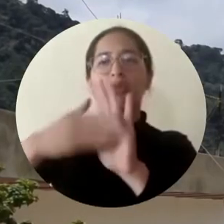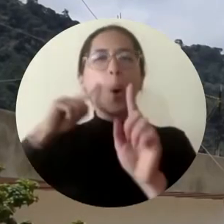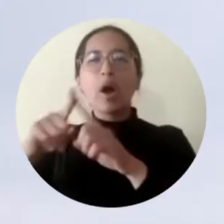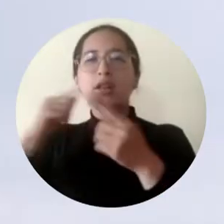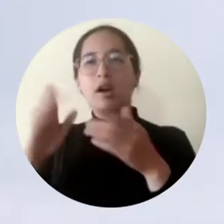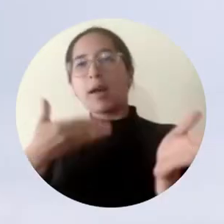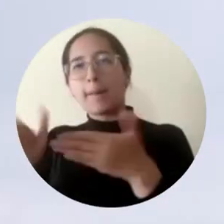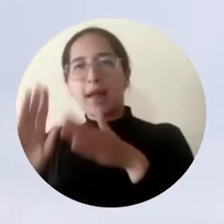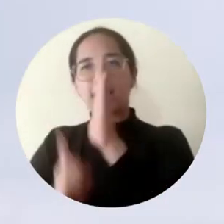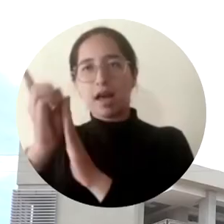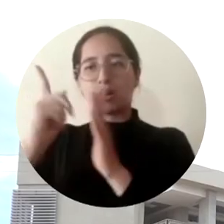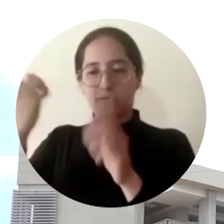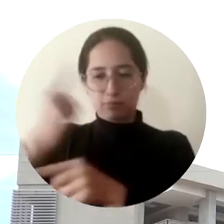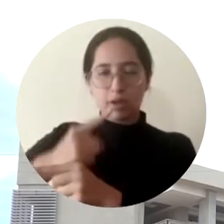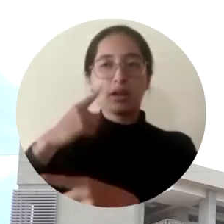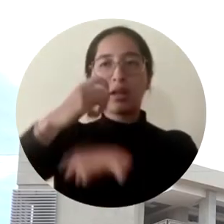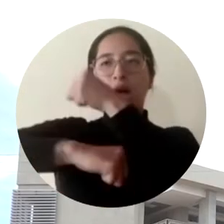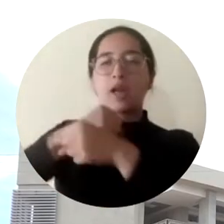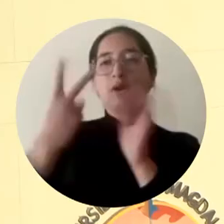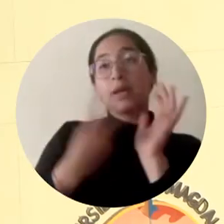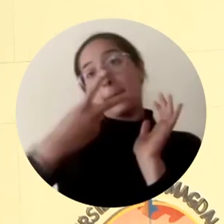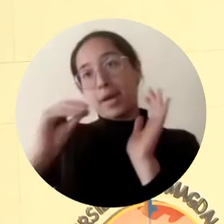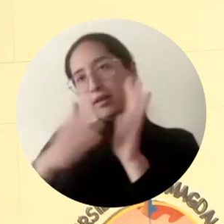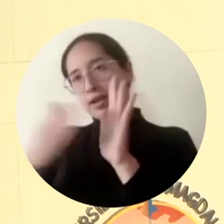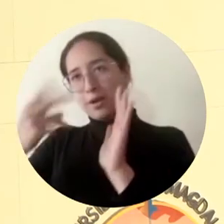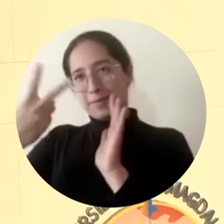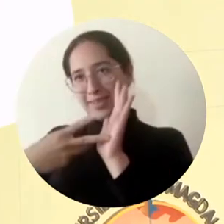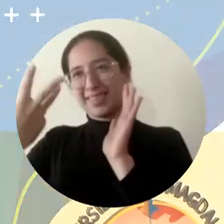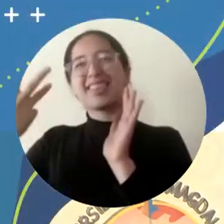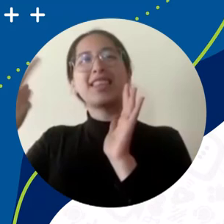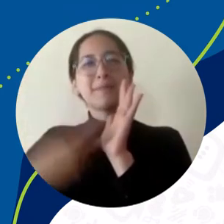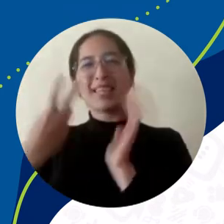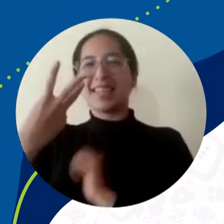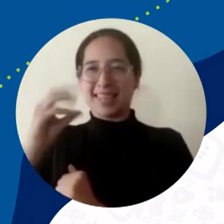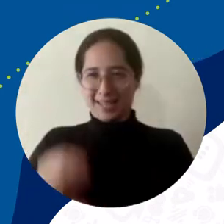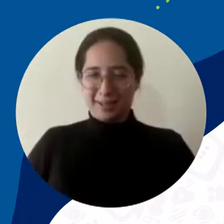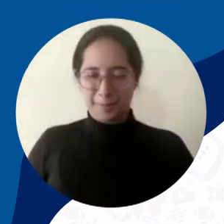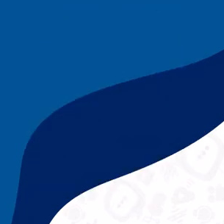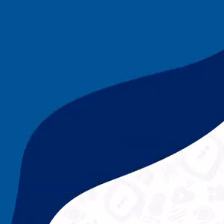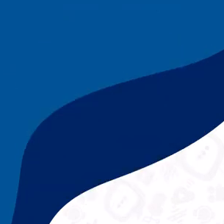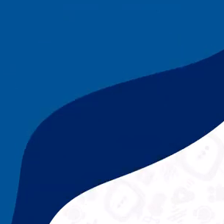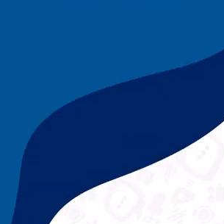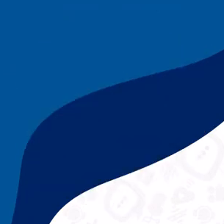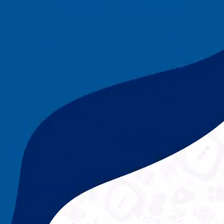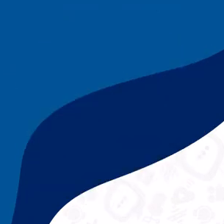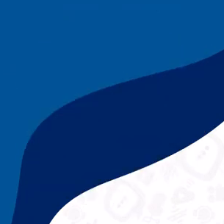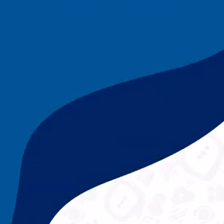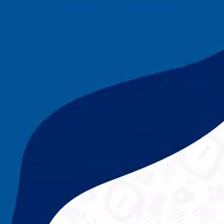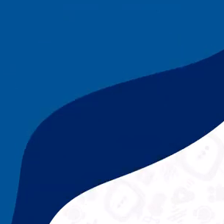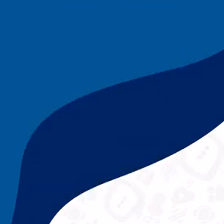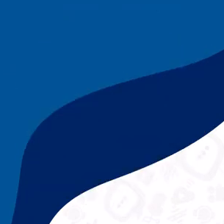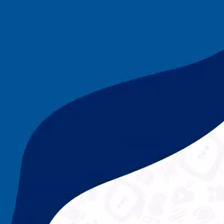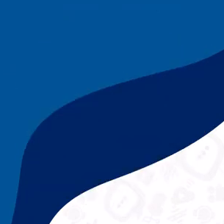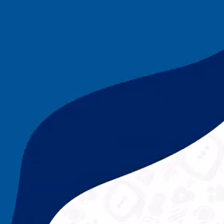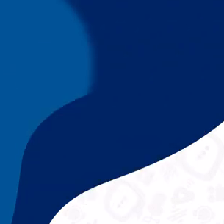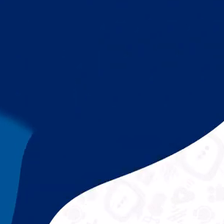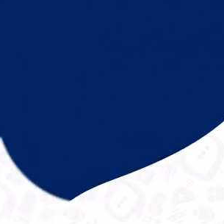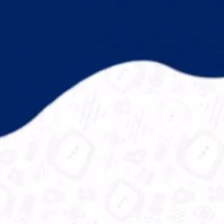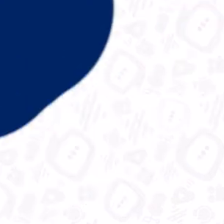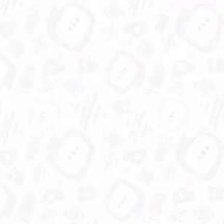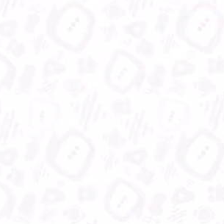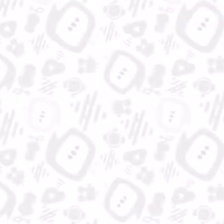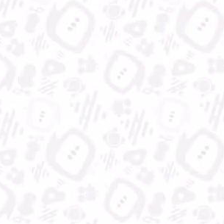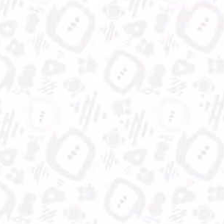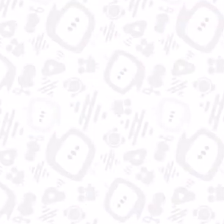consagra el Plan de Desarrollo Unimagdalena Comprometida 2020-2030. Universidad del Magdalena, aún más